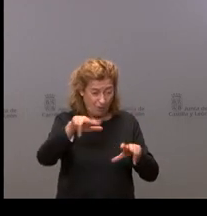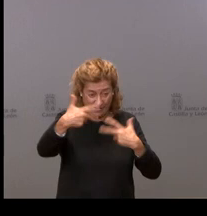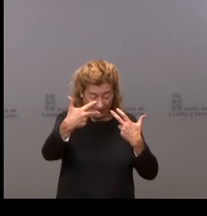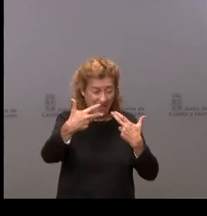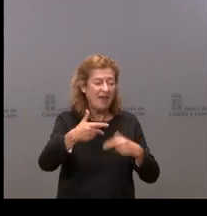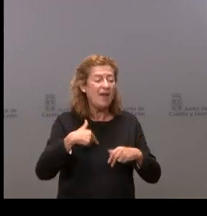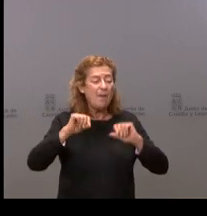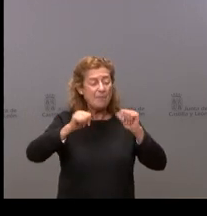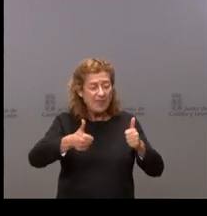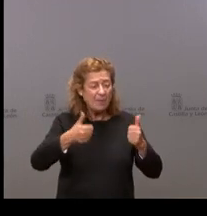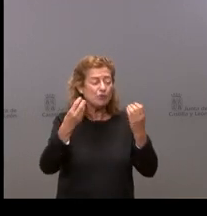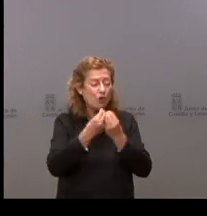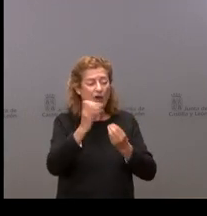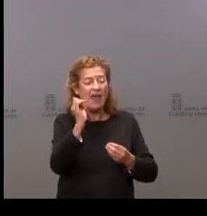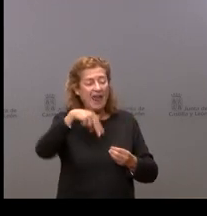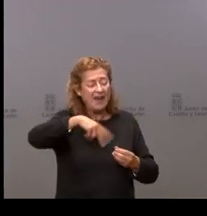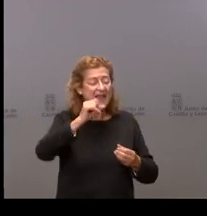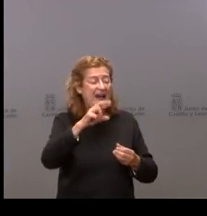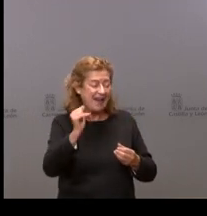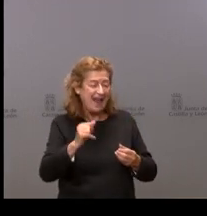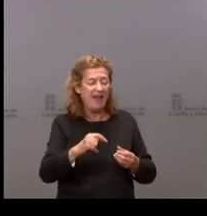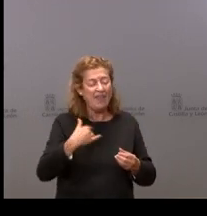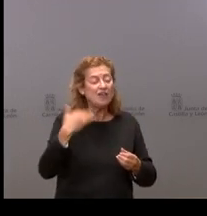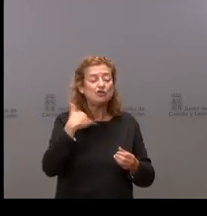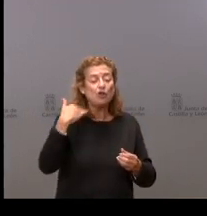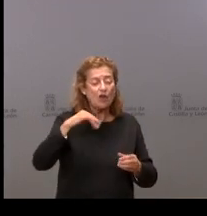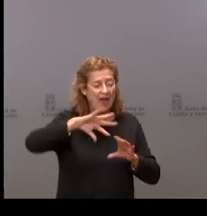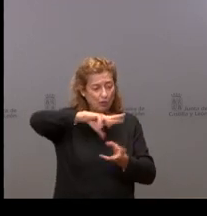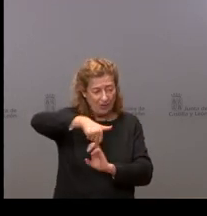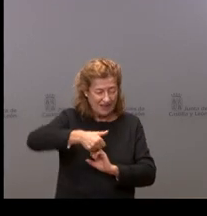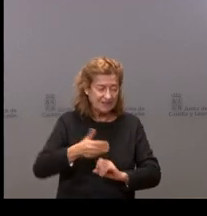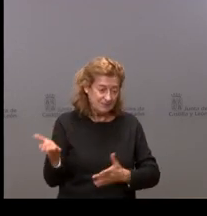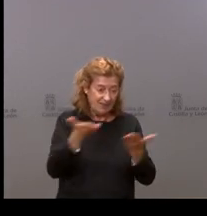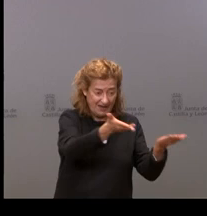Comenzamos con Encarna Muñoz, de Soria Noticias. Adelante, Encarna.